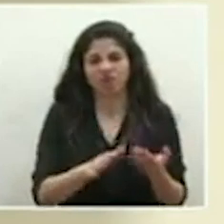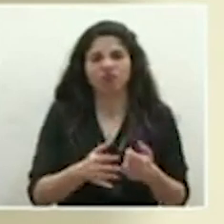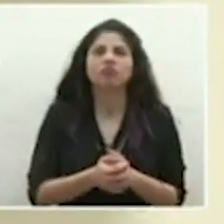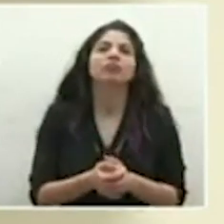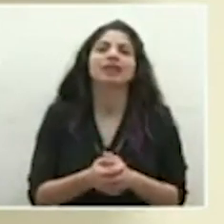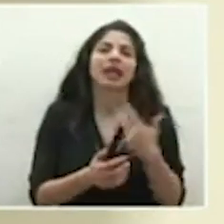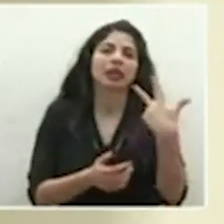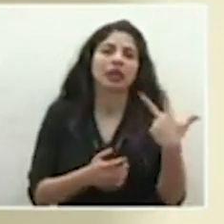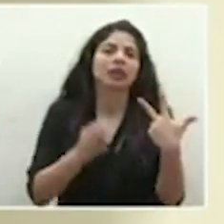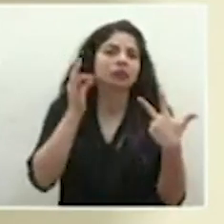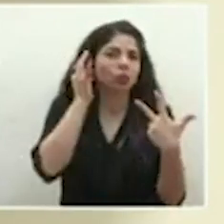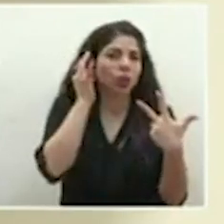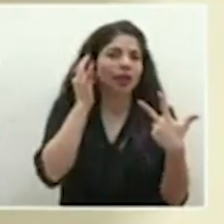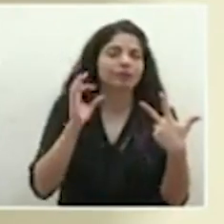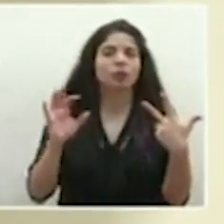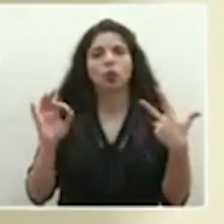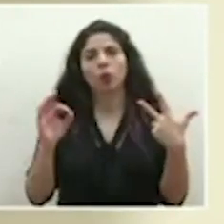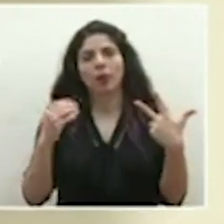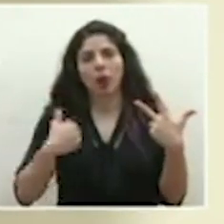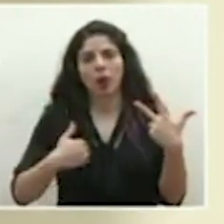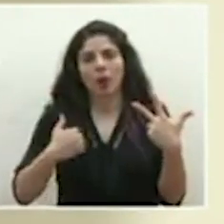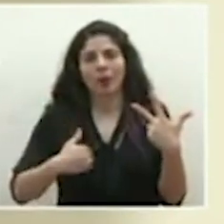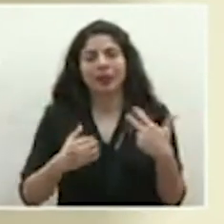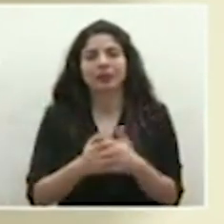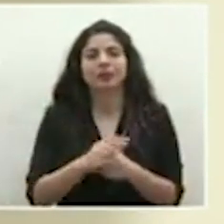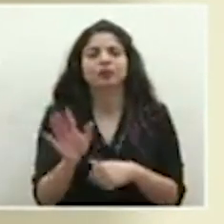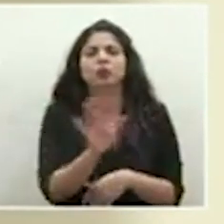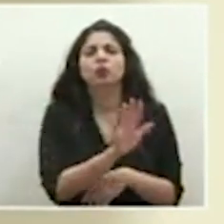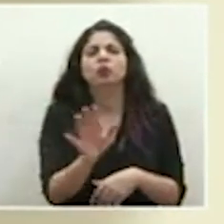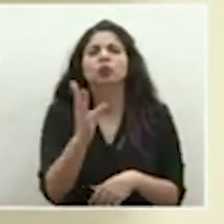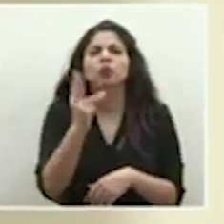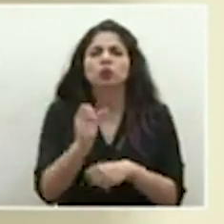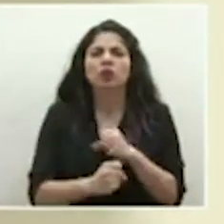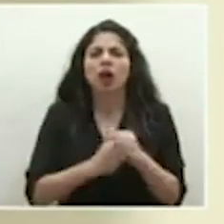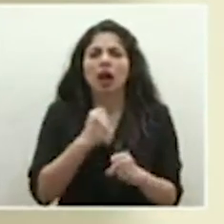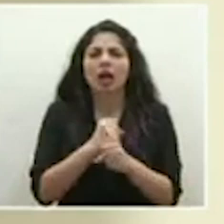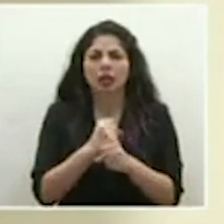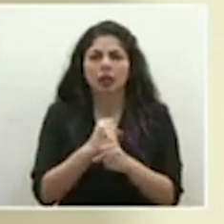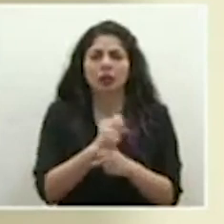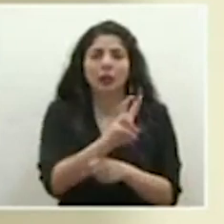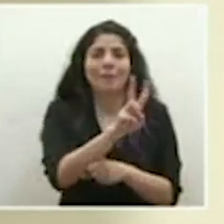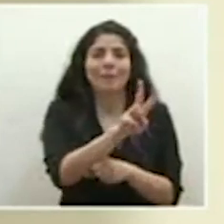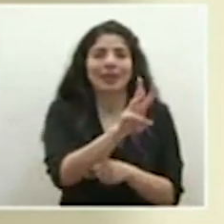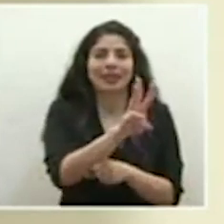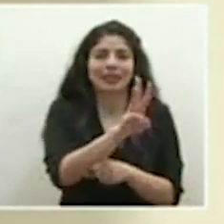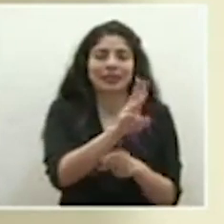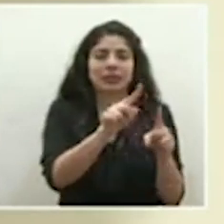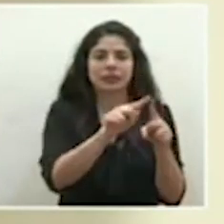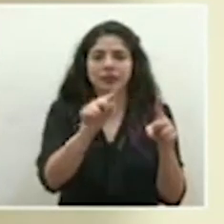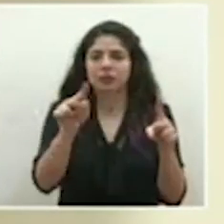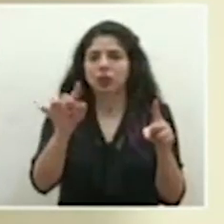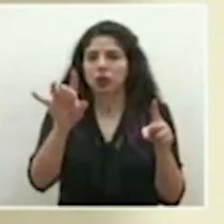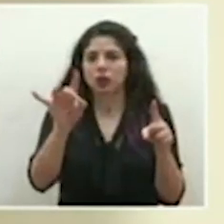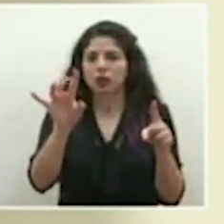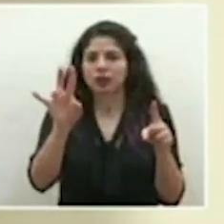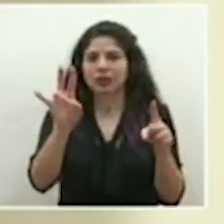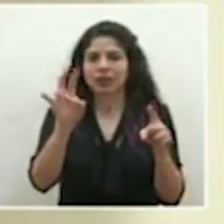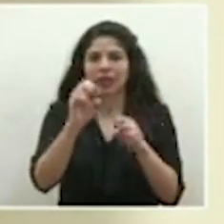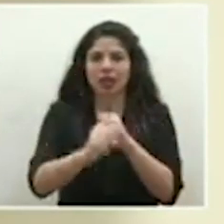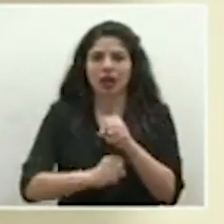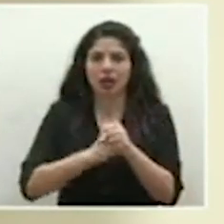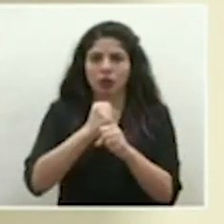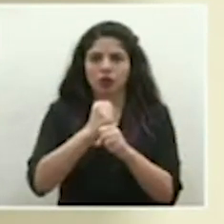son 3 mujeres y 9 hombres, cuyo rango de edad va desde los 26 hasta los 87 años.